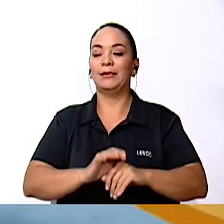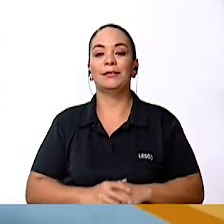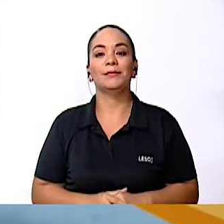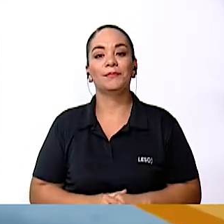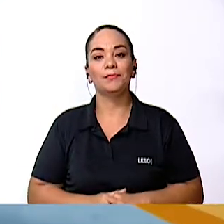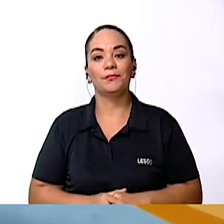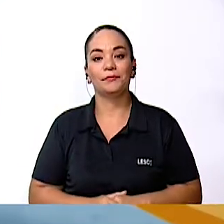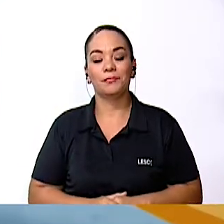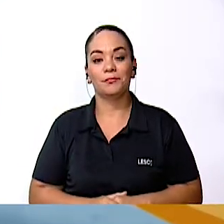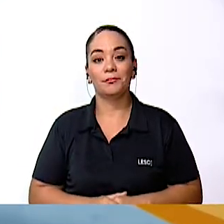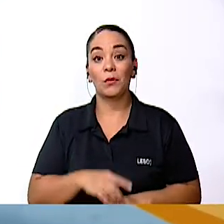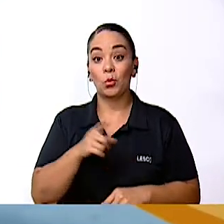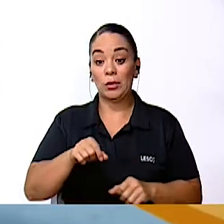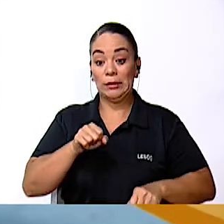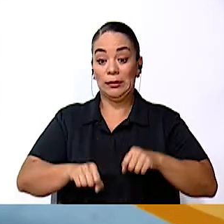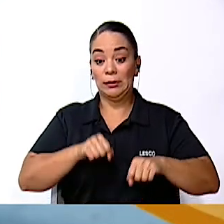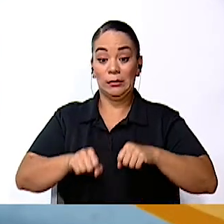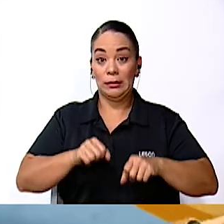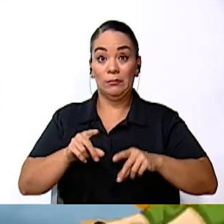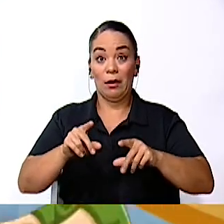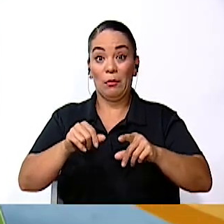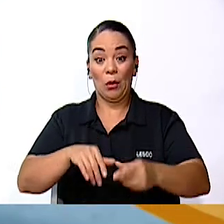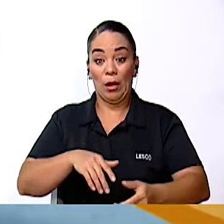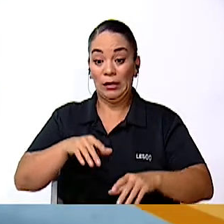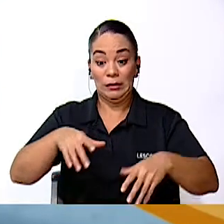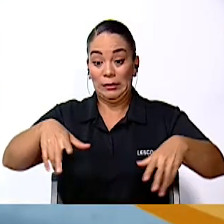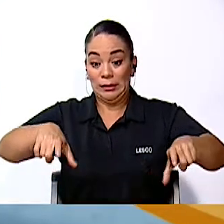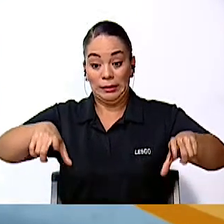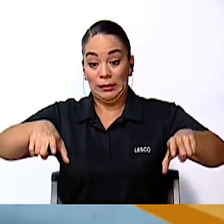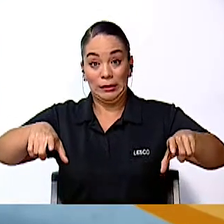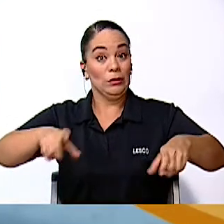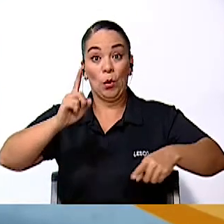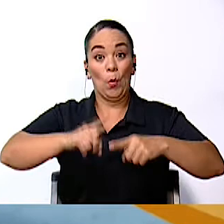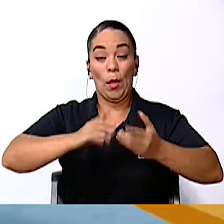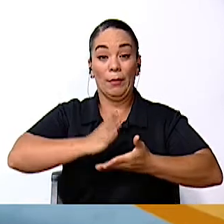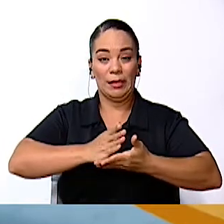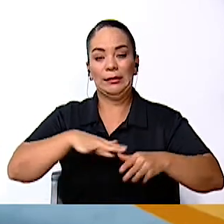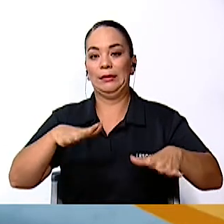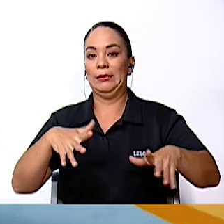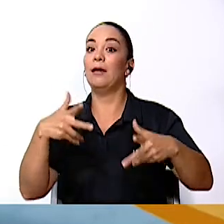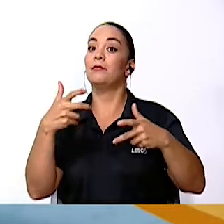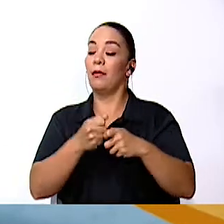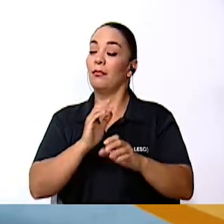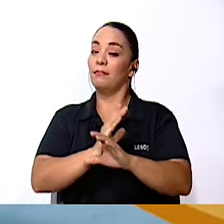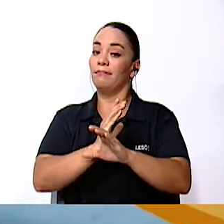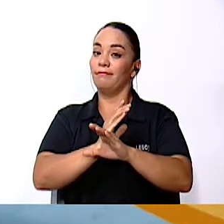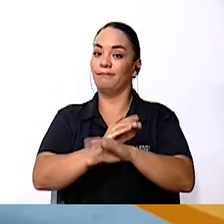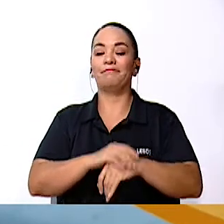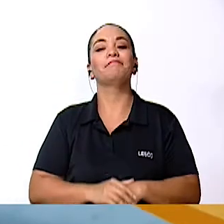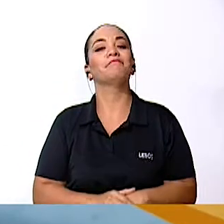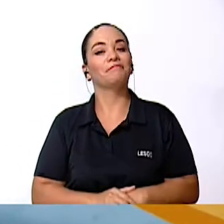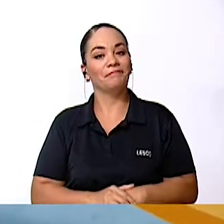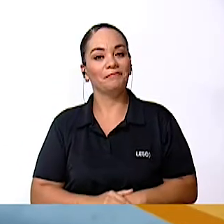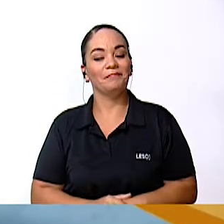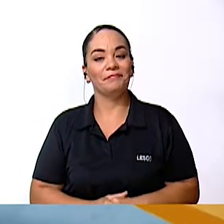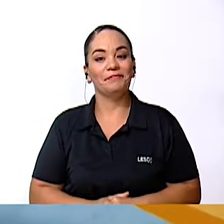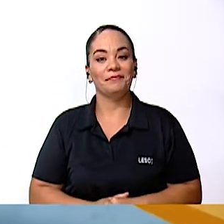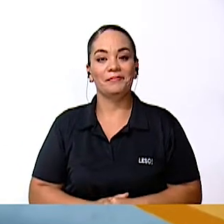No vaya a ser que no puedas frenar correctamente y vayas a tener un accidente Cuídate mucho